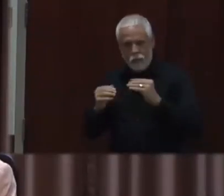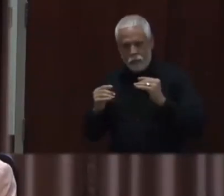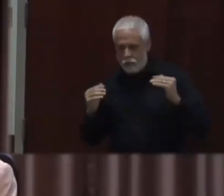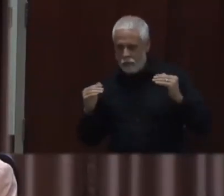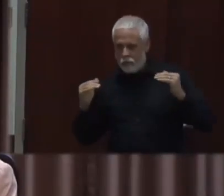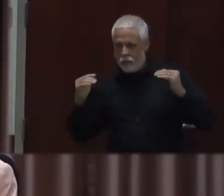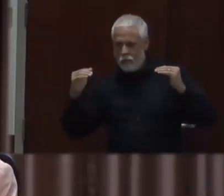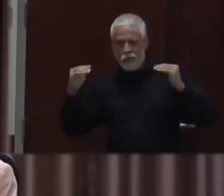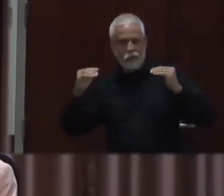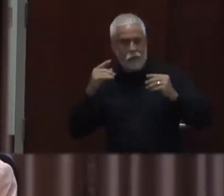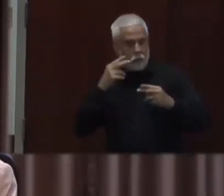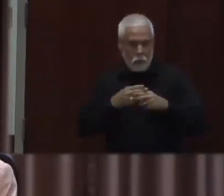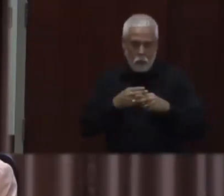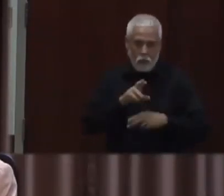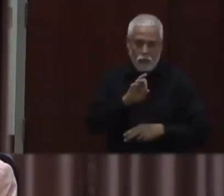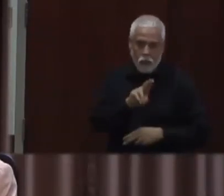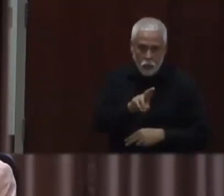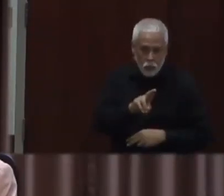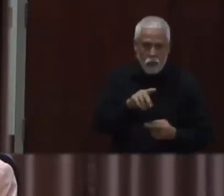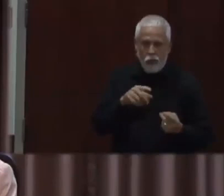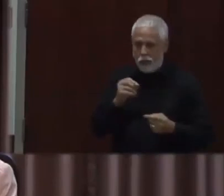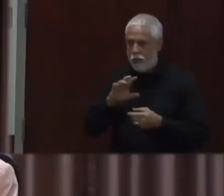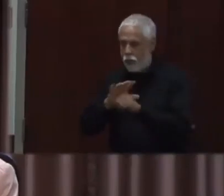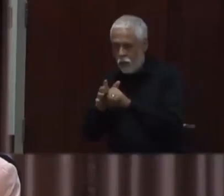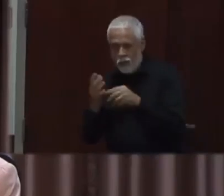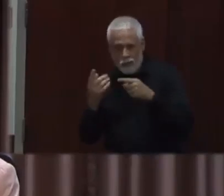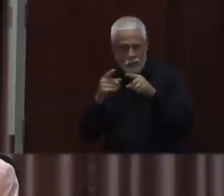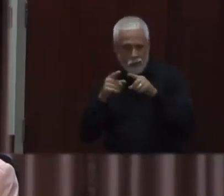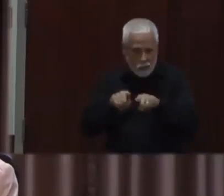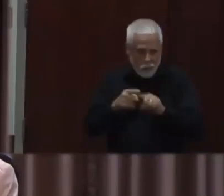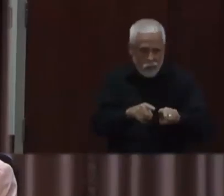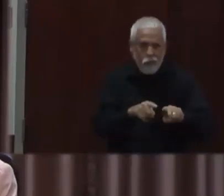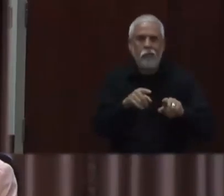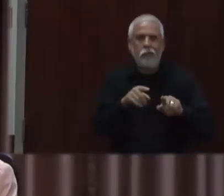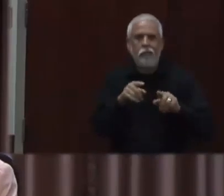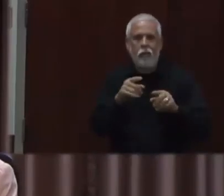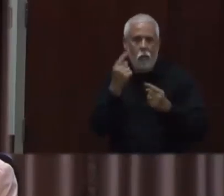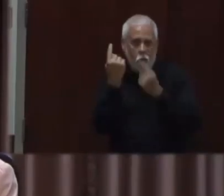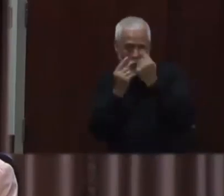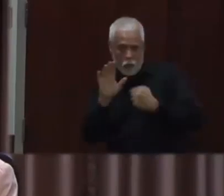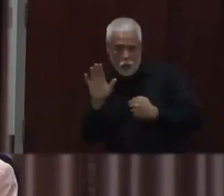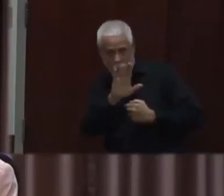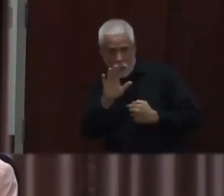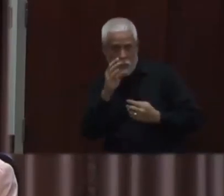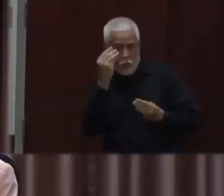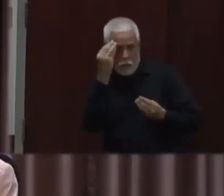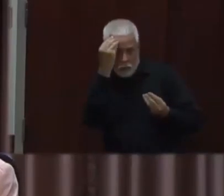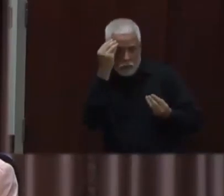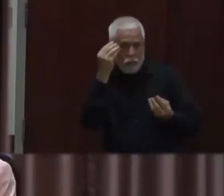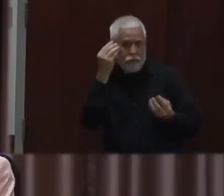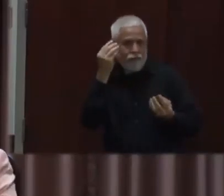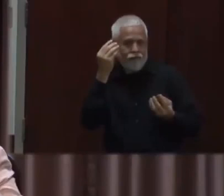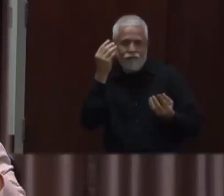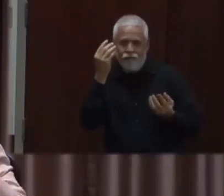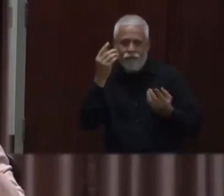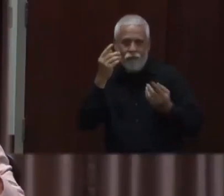para disminuir los amarillos o esa zona roja? ¿Algún pensamiento en esto? Muchísimas gracias